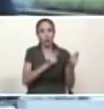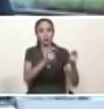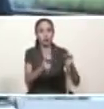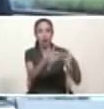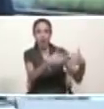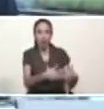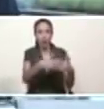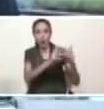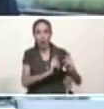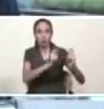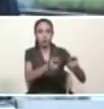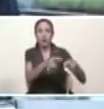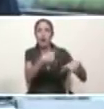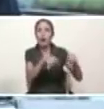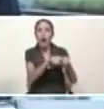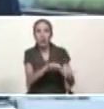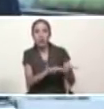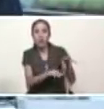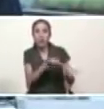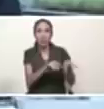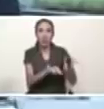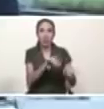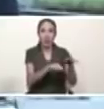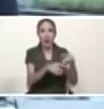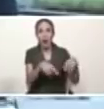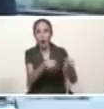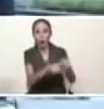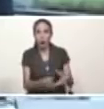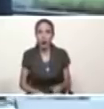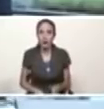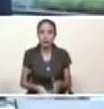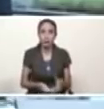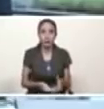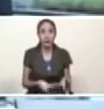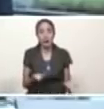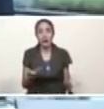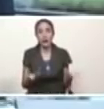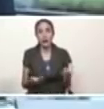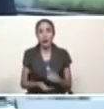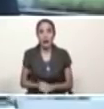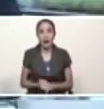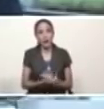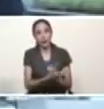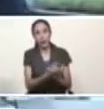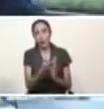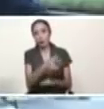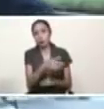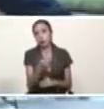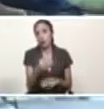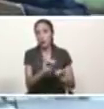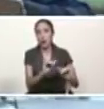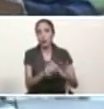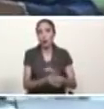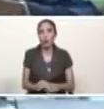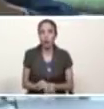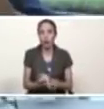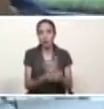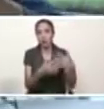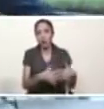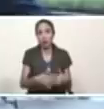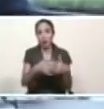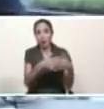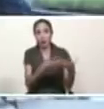que el grupo de ultraderechistas que están dirigiendo está